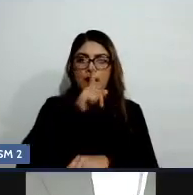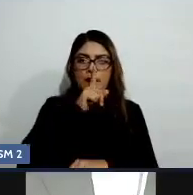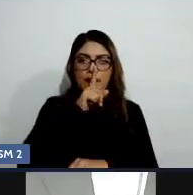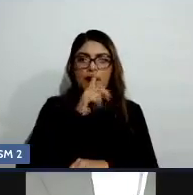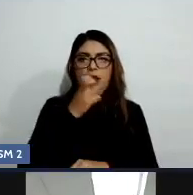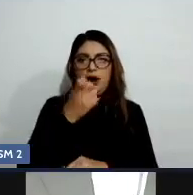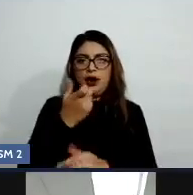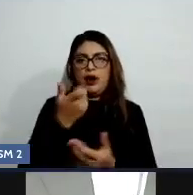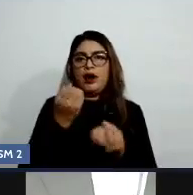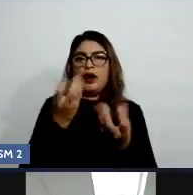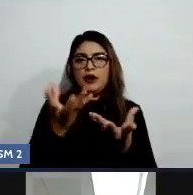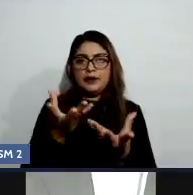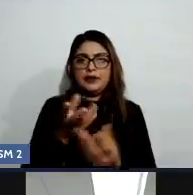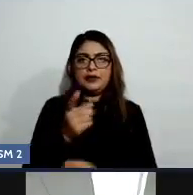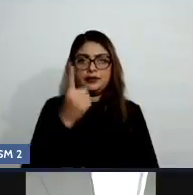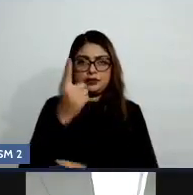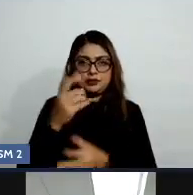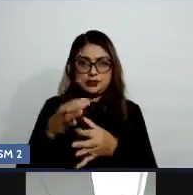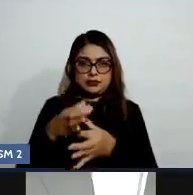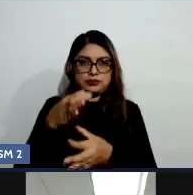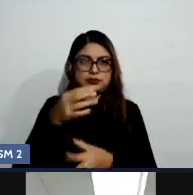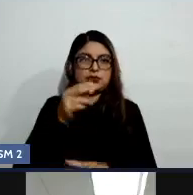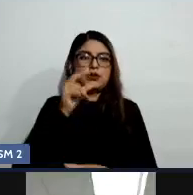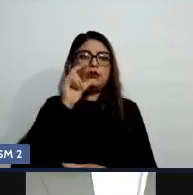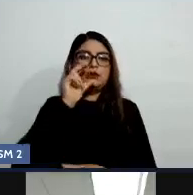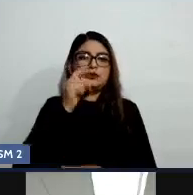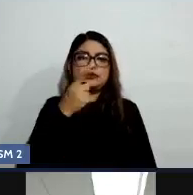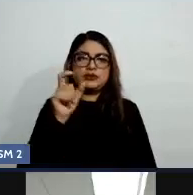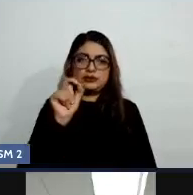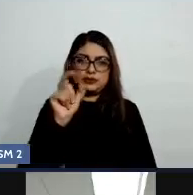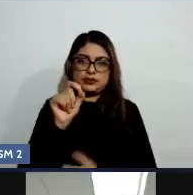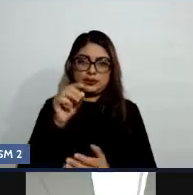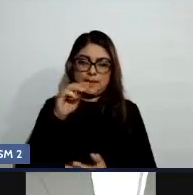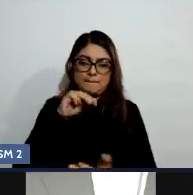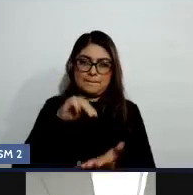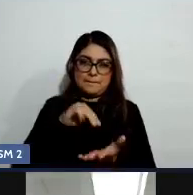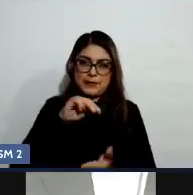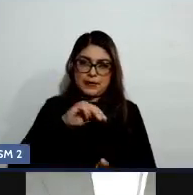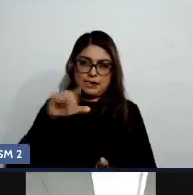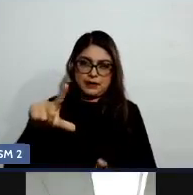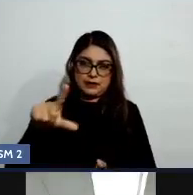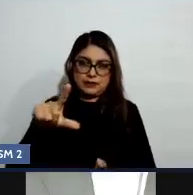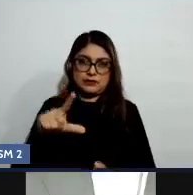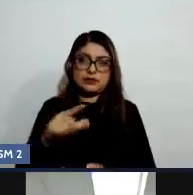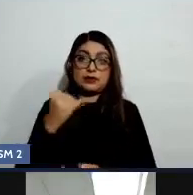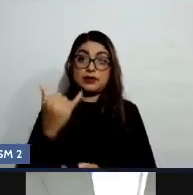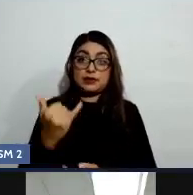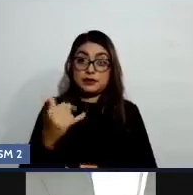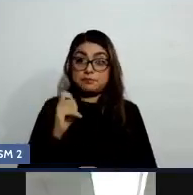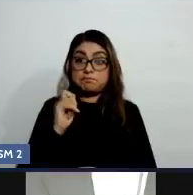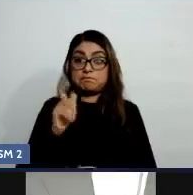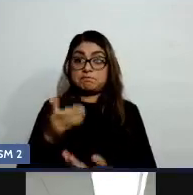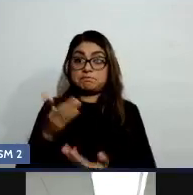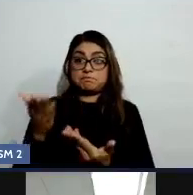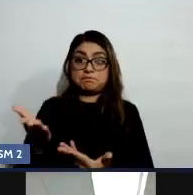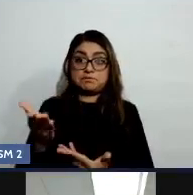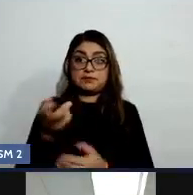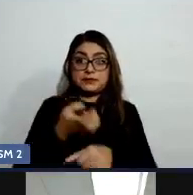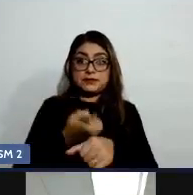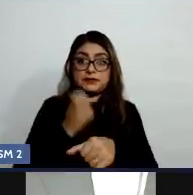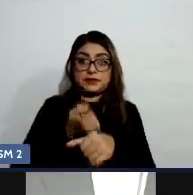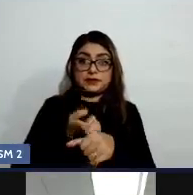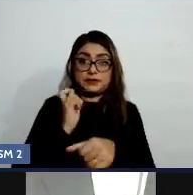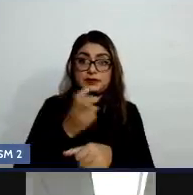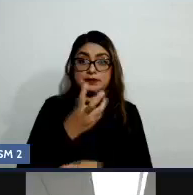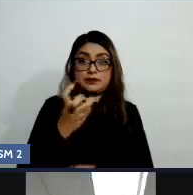trago estándar. Una cerveza de lata o de botella, pero de 330 mililitros es lo que equivale a un trago